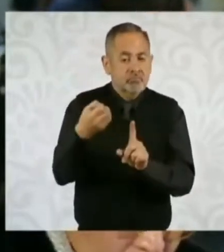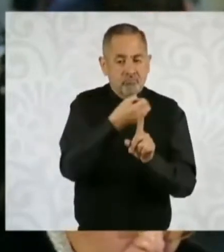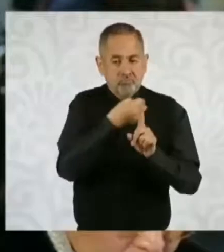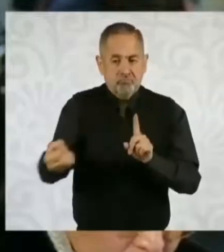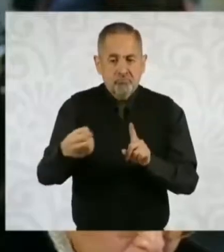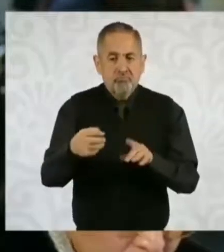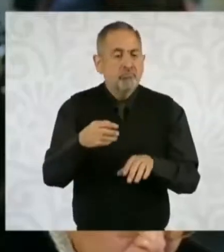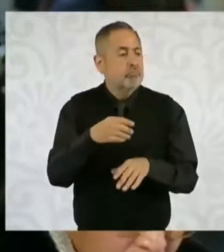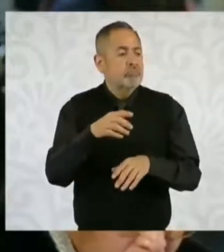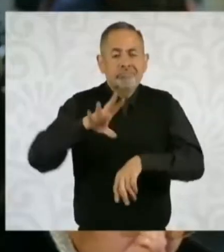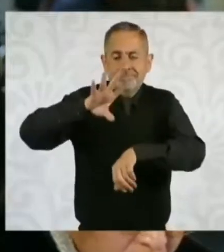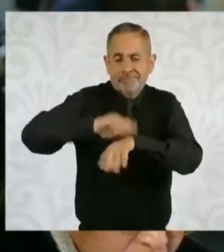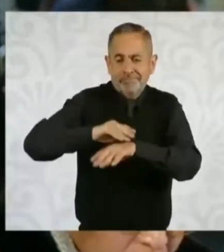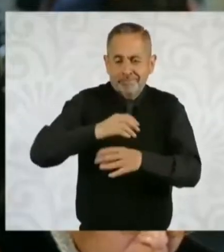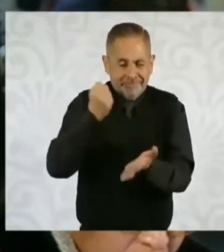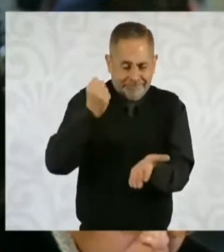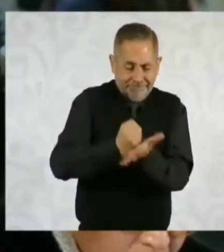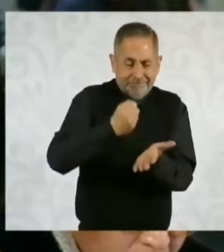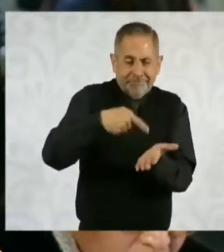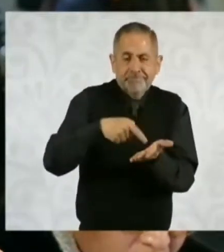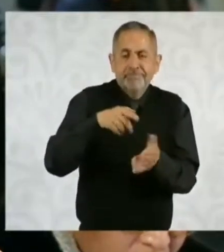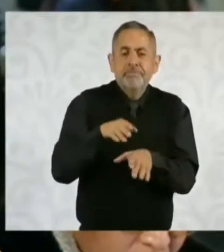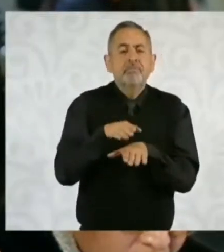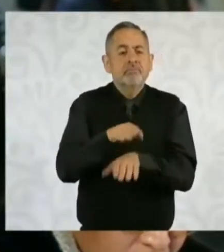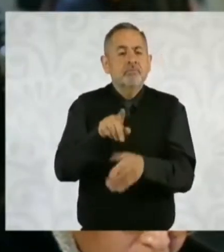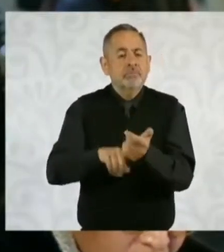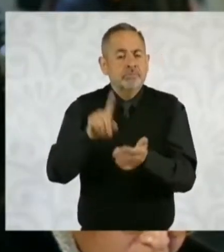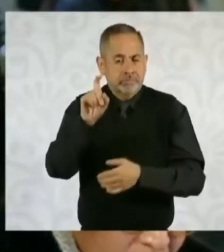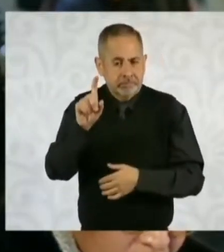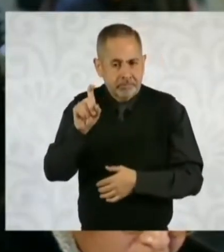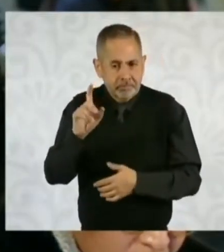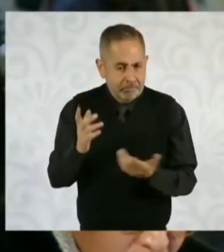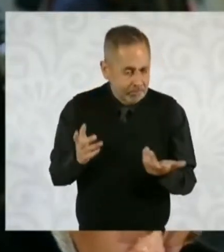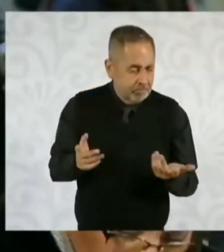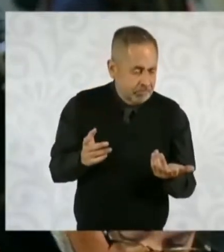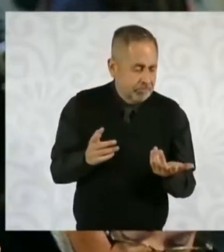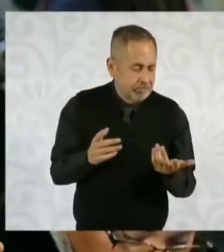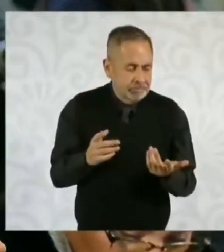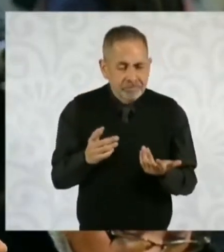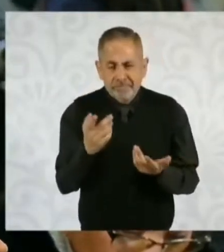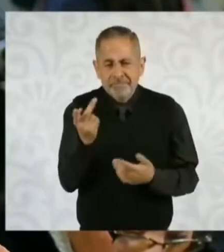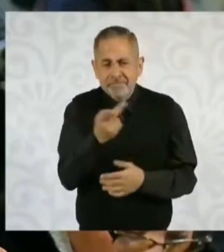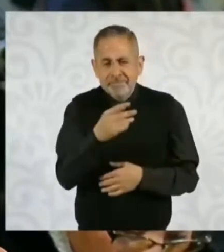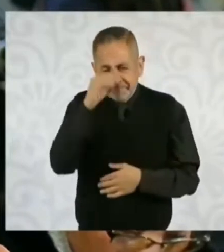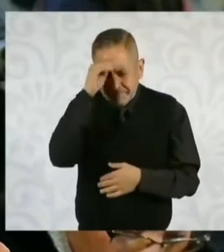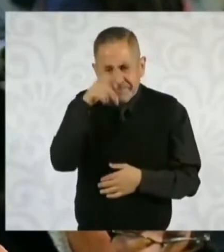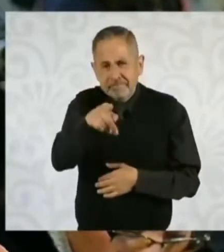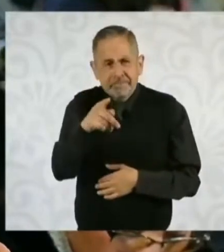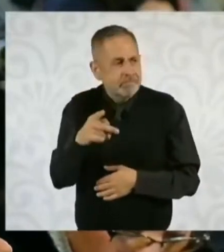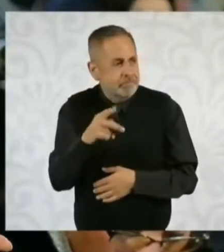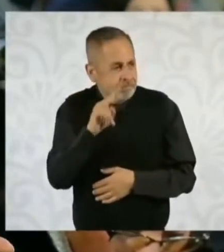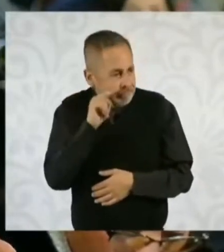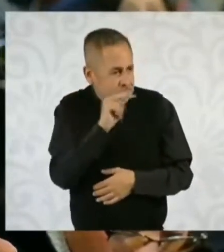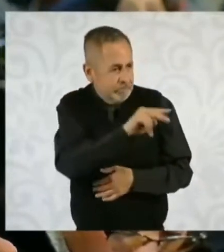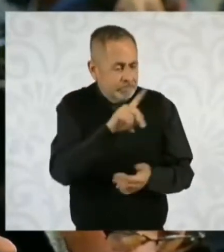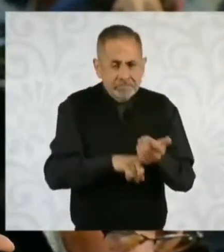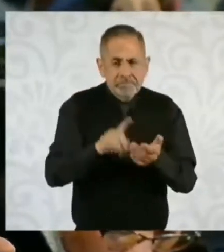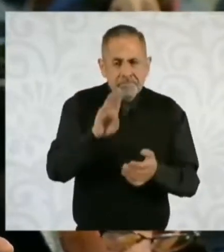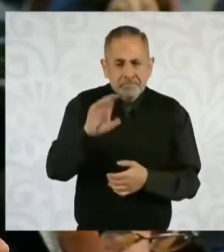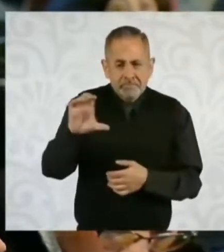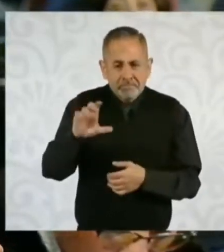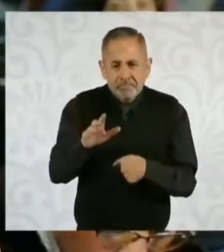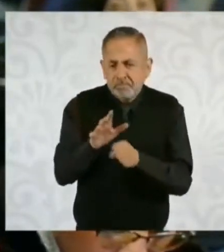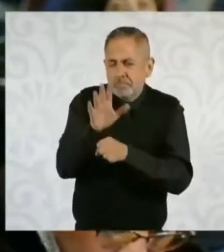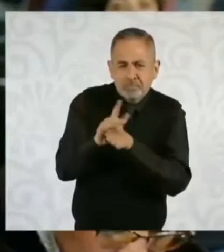concesiones de agua. Preguntarle qué es lo que se ha encontrado en Baja California, qué